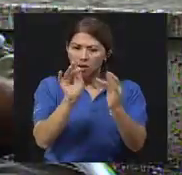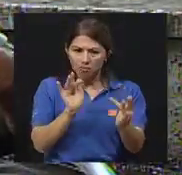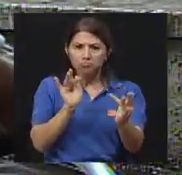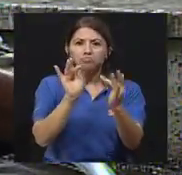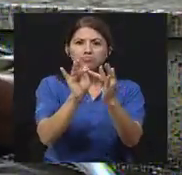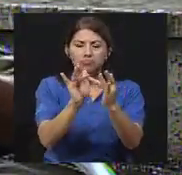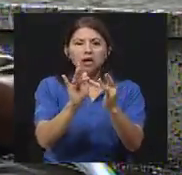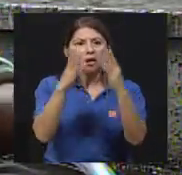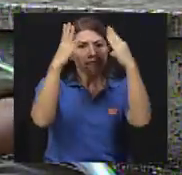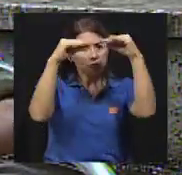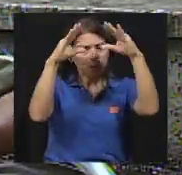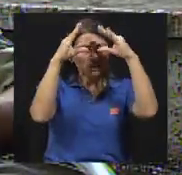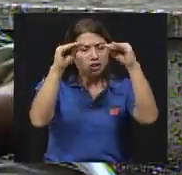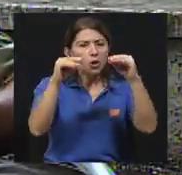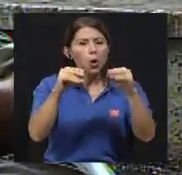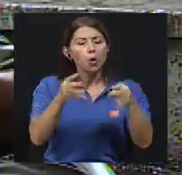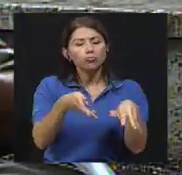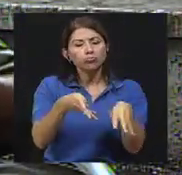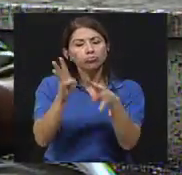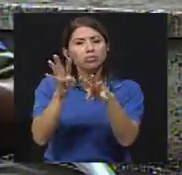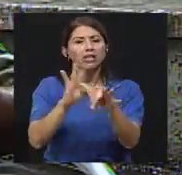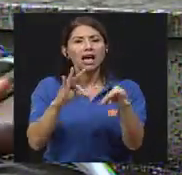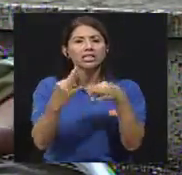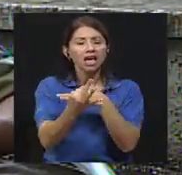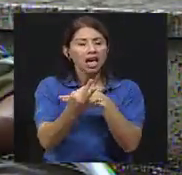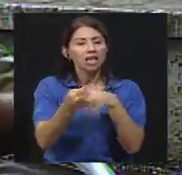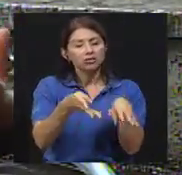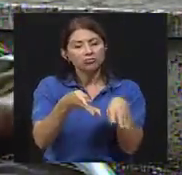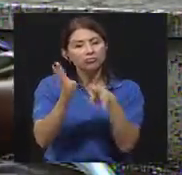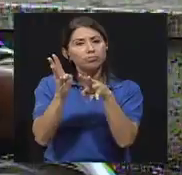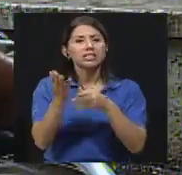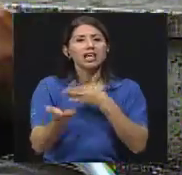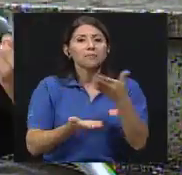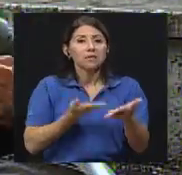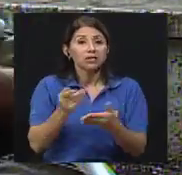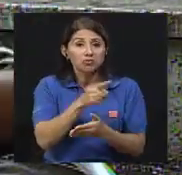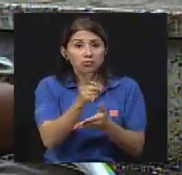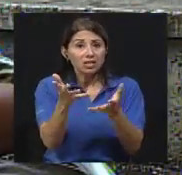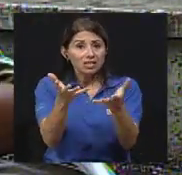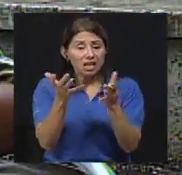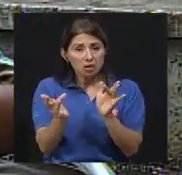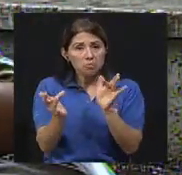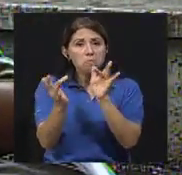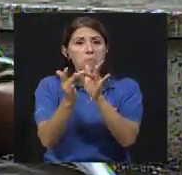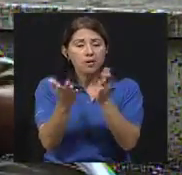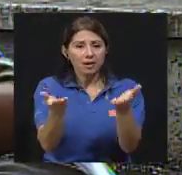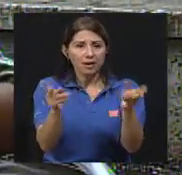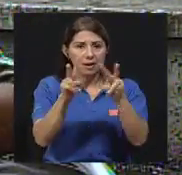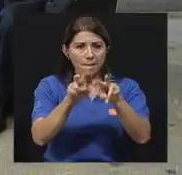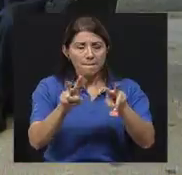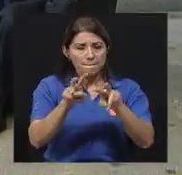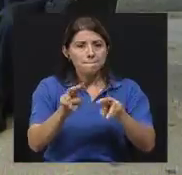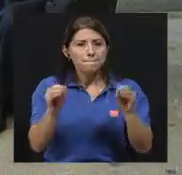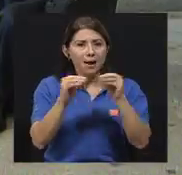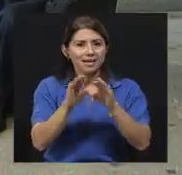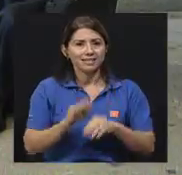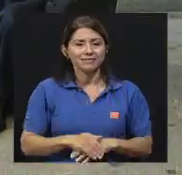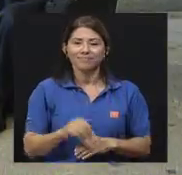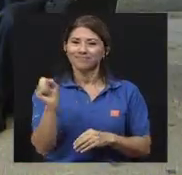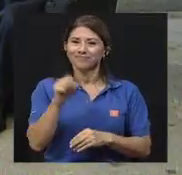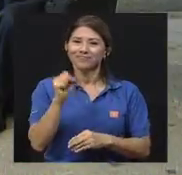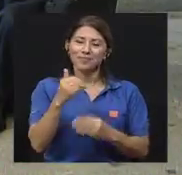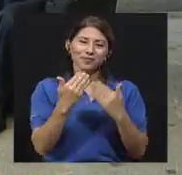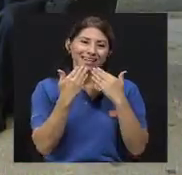información, publicamos talleres, publicamos nuestros servicios, por si quieren también investigar un poco más. Claro.